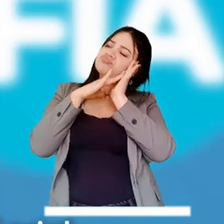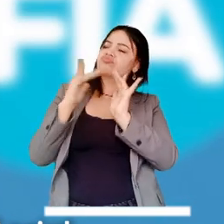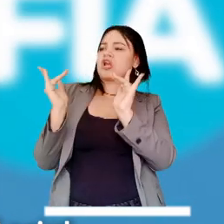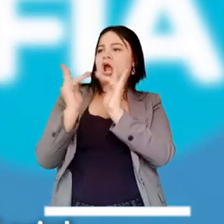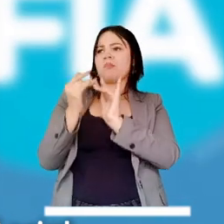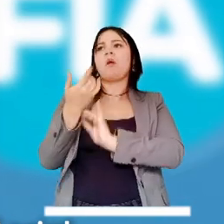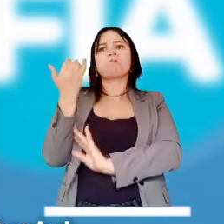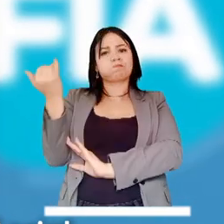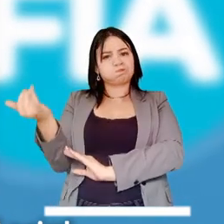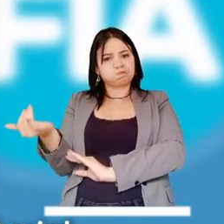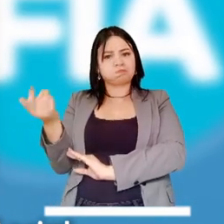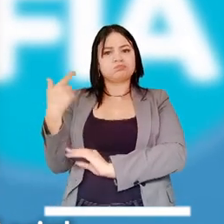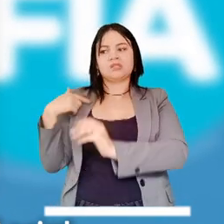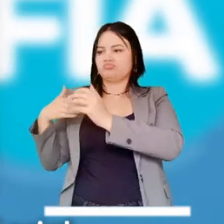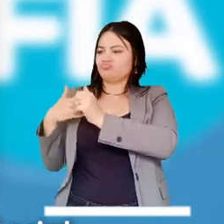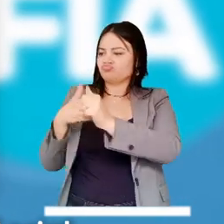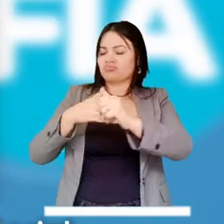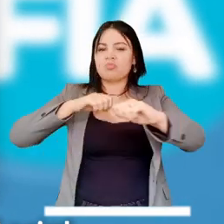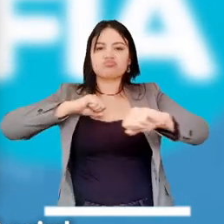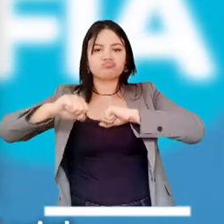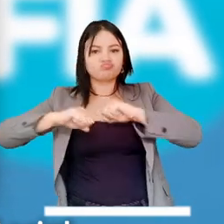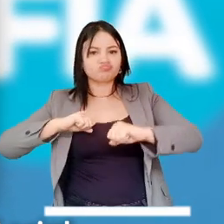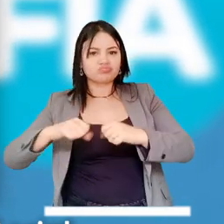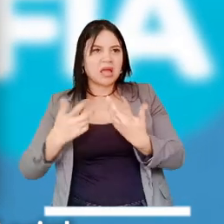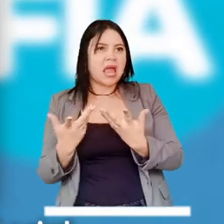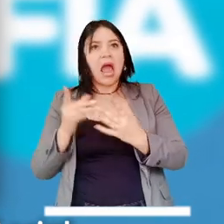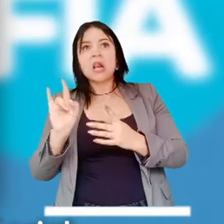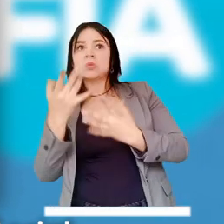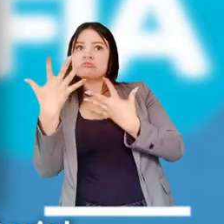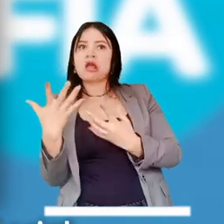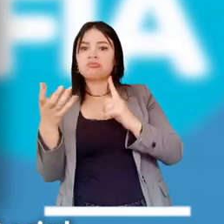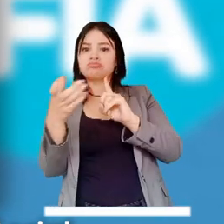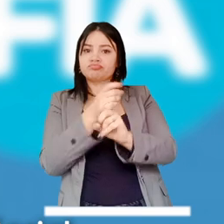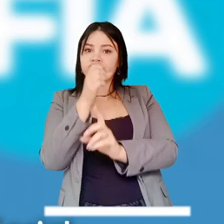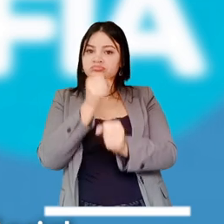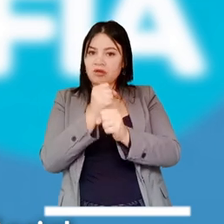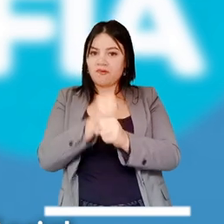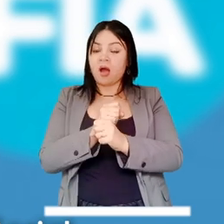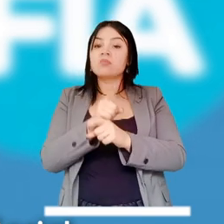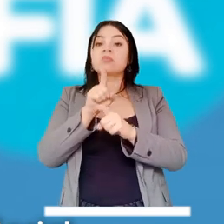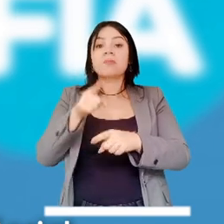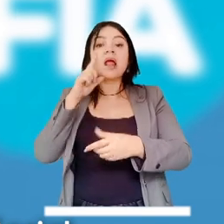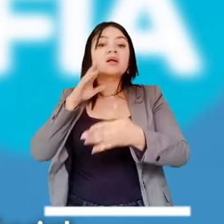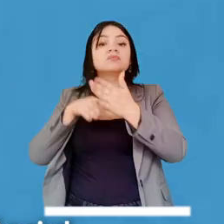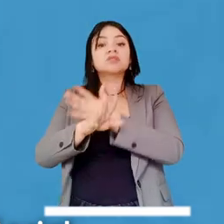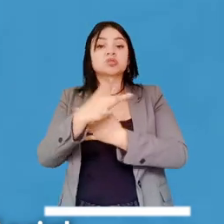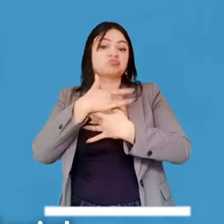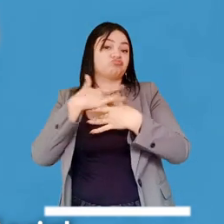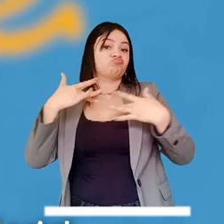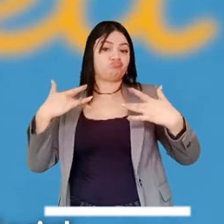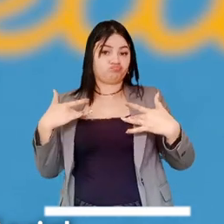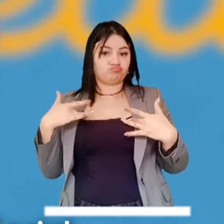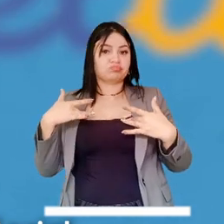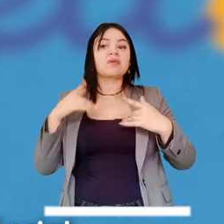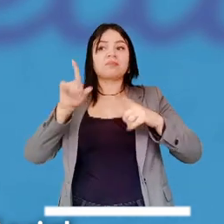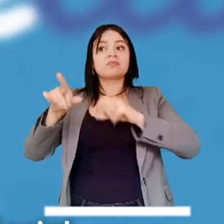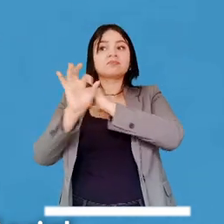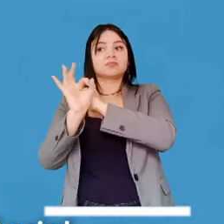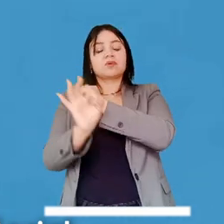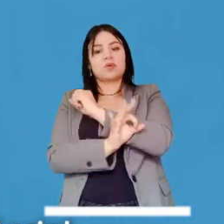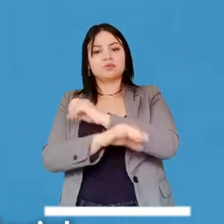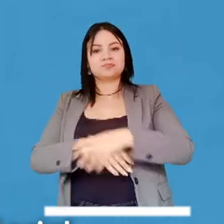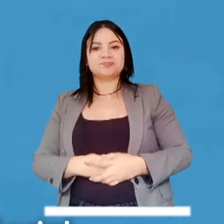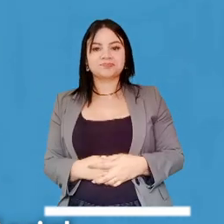sueño reparador, a actividades de orientación, actividades ocupacionales e incluso acceso básico a salud y